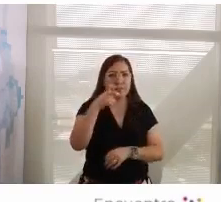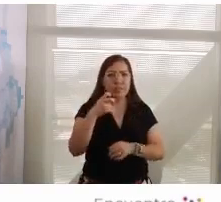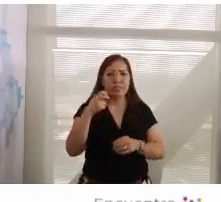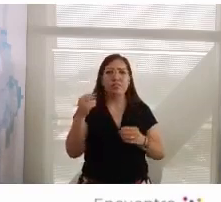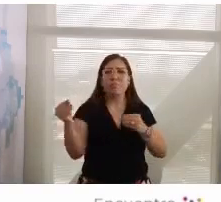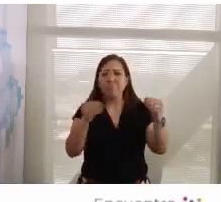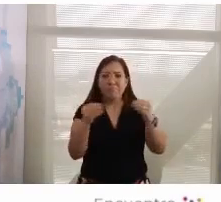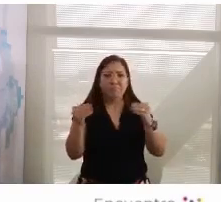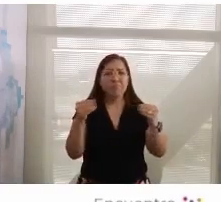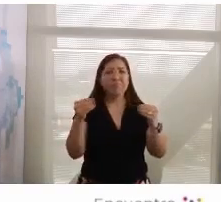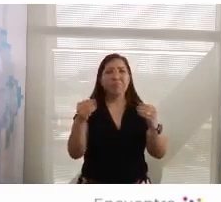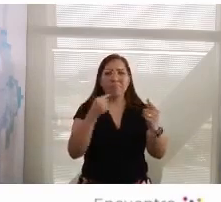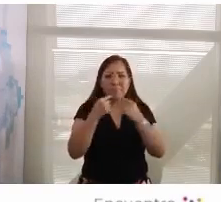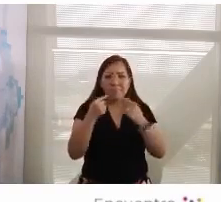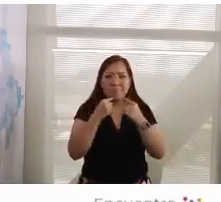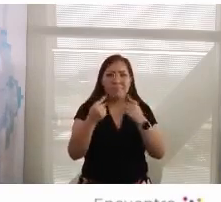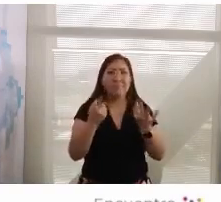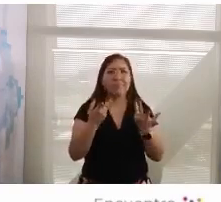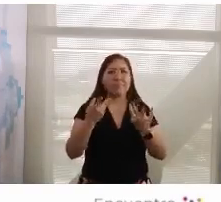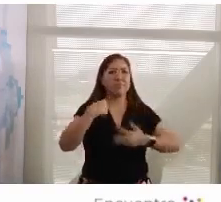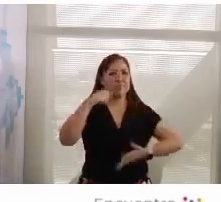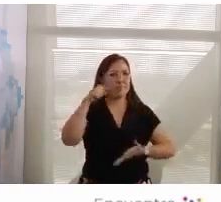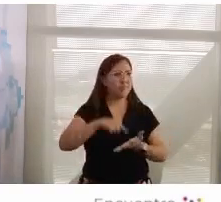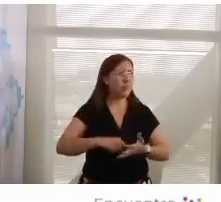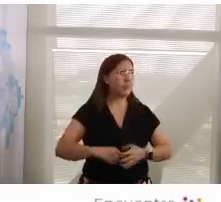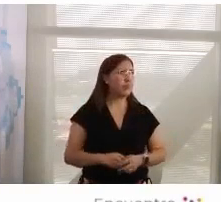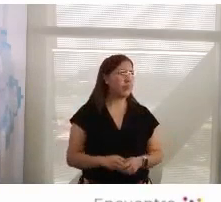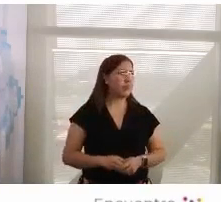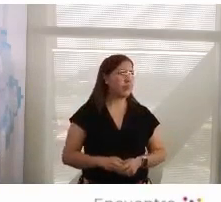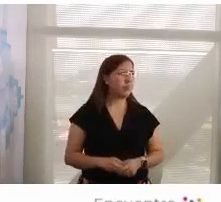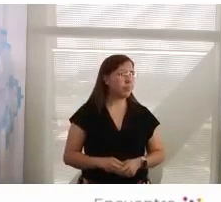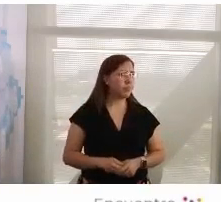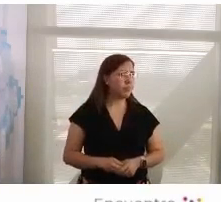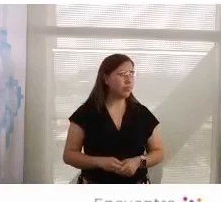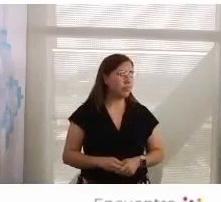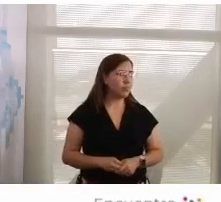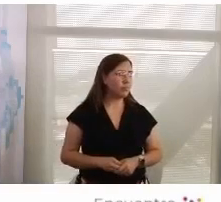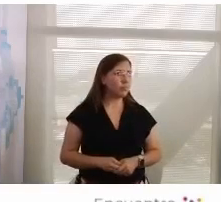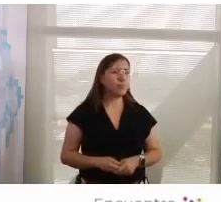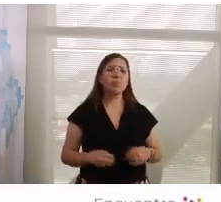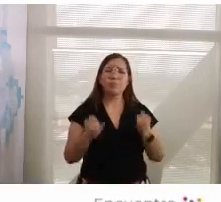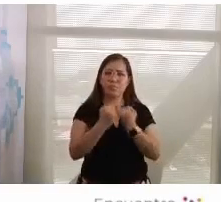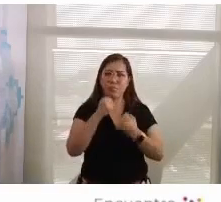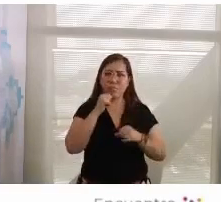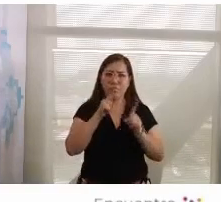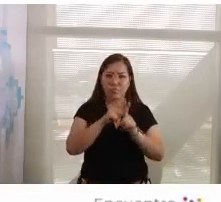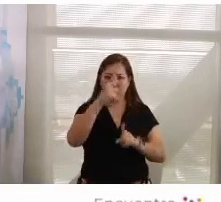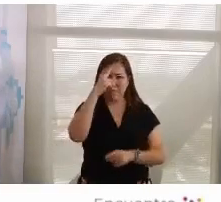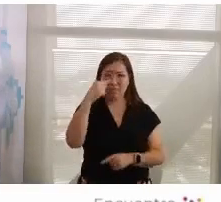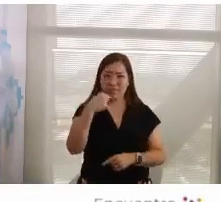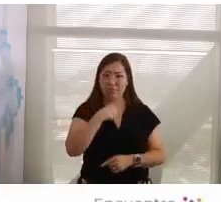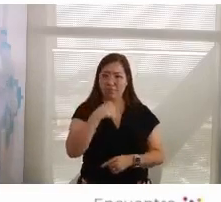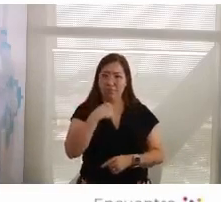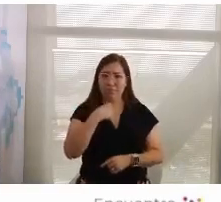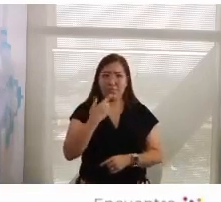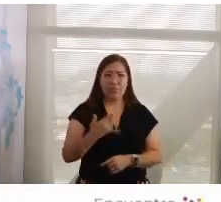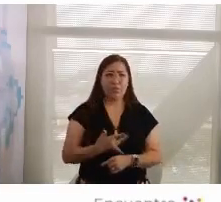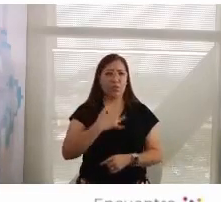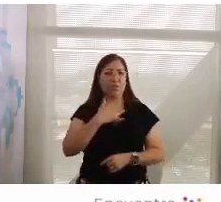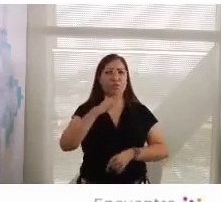que no me parece muy viable en corto espacio de tiempo y virtualmente. No para mí, que soy muy